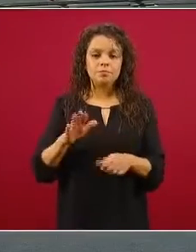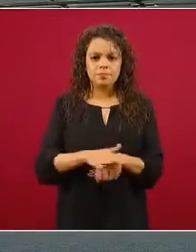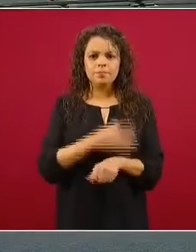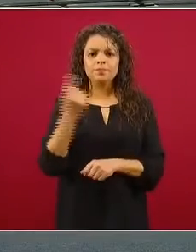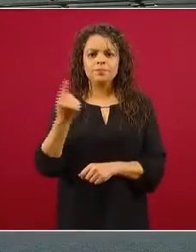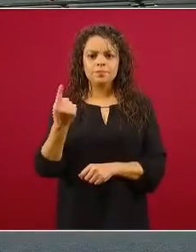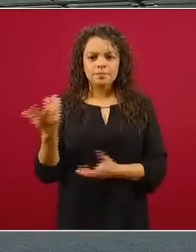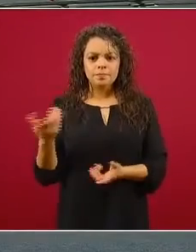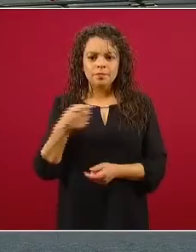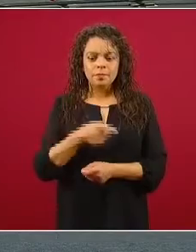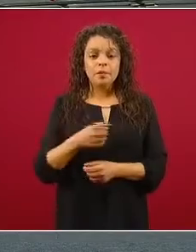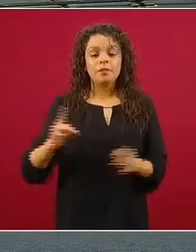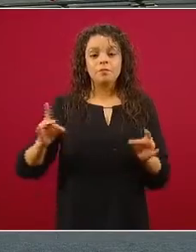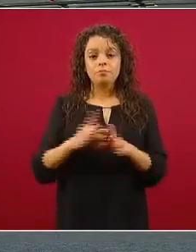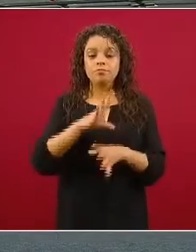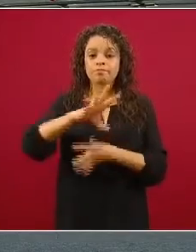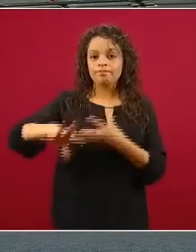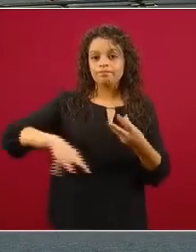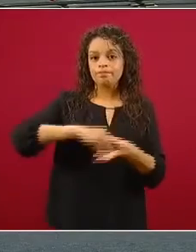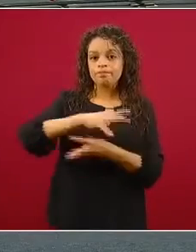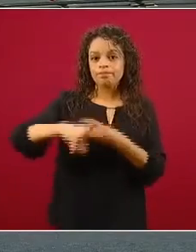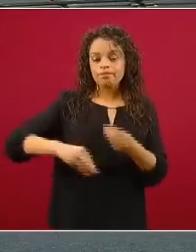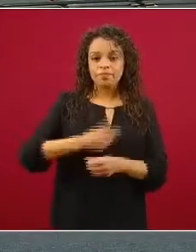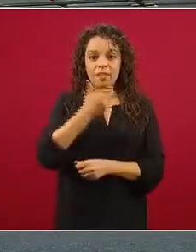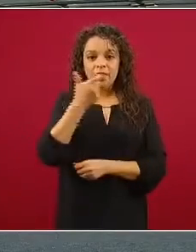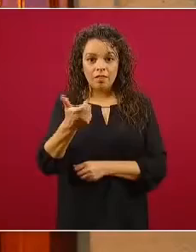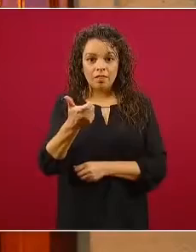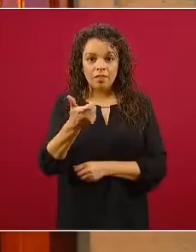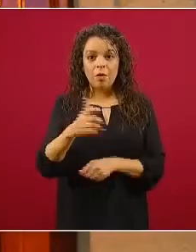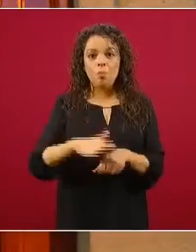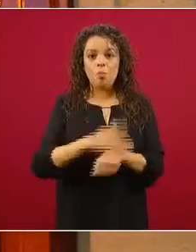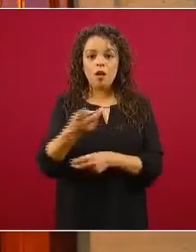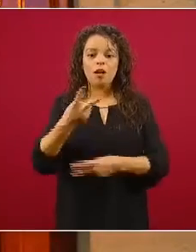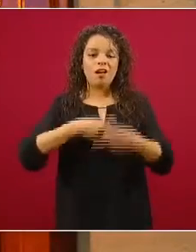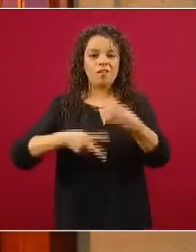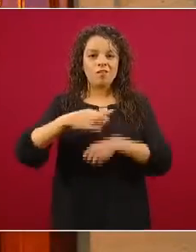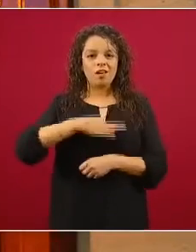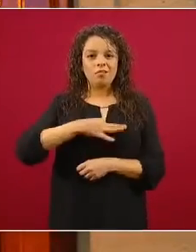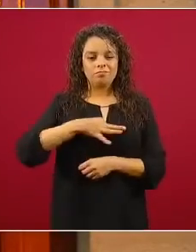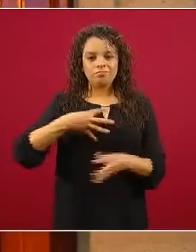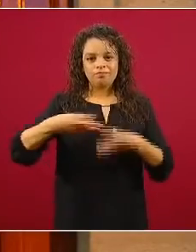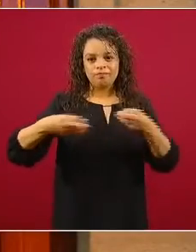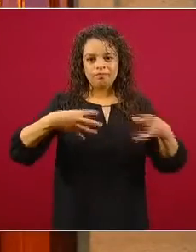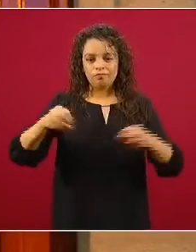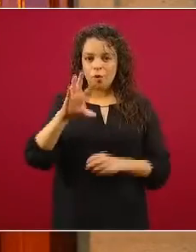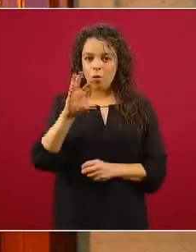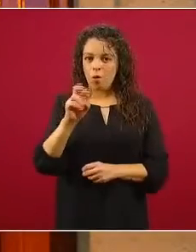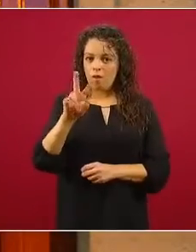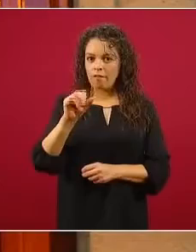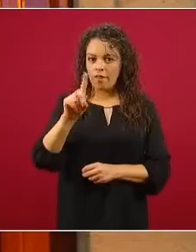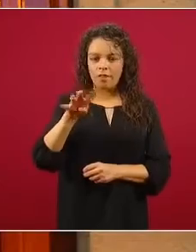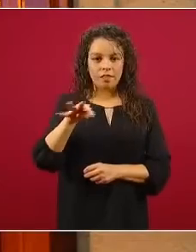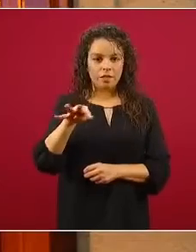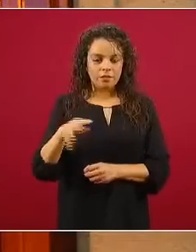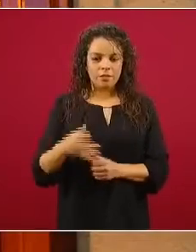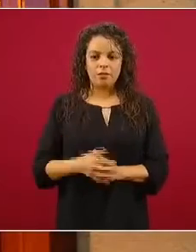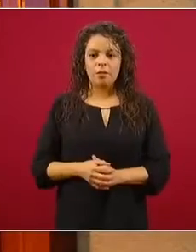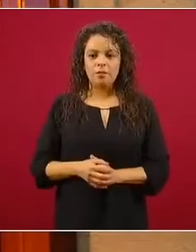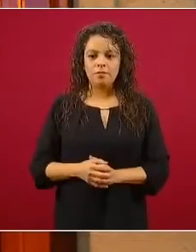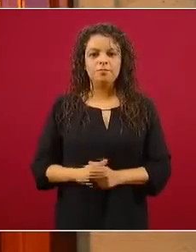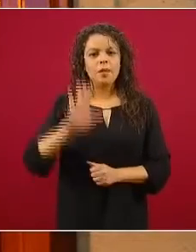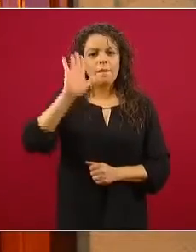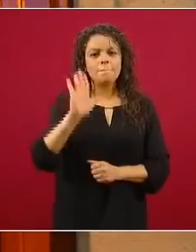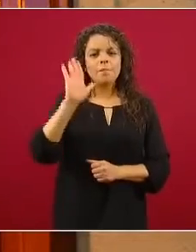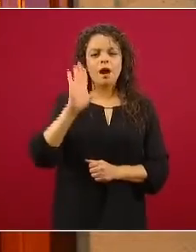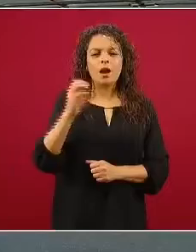de la crisis del COVID sobre la economía de los sectores y establece un parámetro de semáforo, digamos,